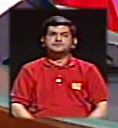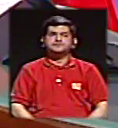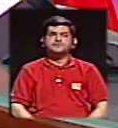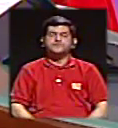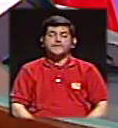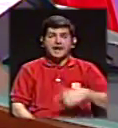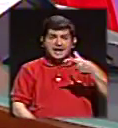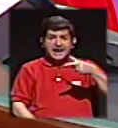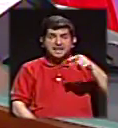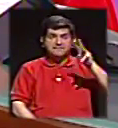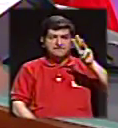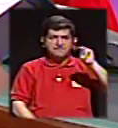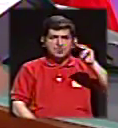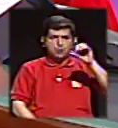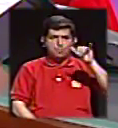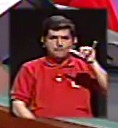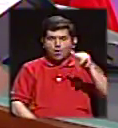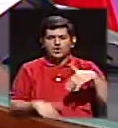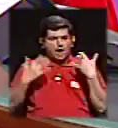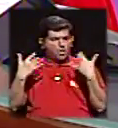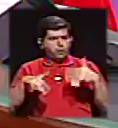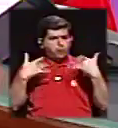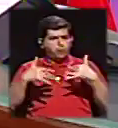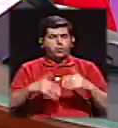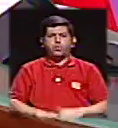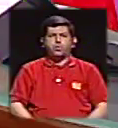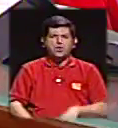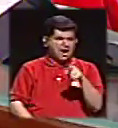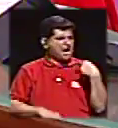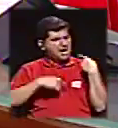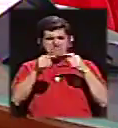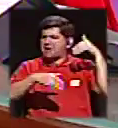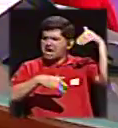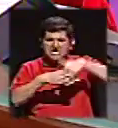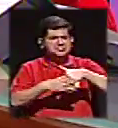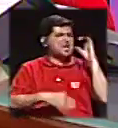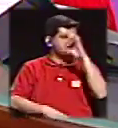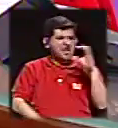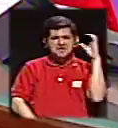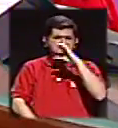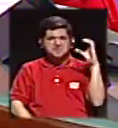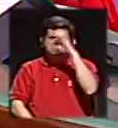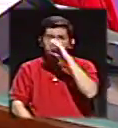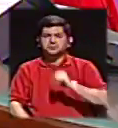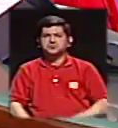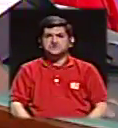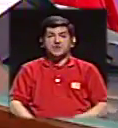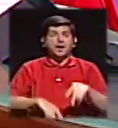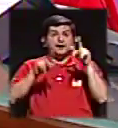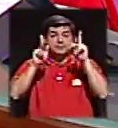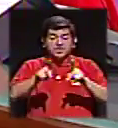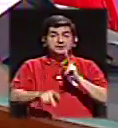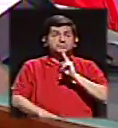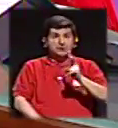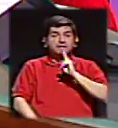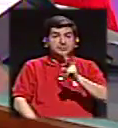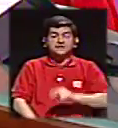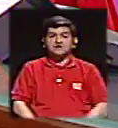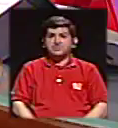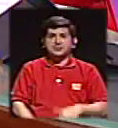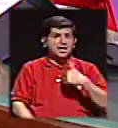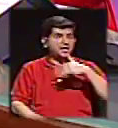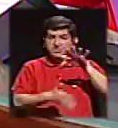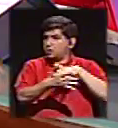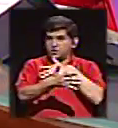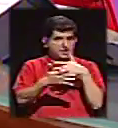Un Graving Morris plantadazo, no le importa, o sea, va y se mete y busca y hay gente que realmente no